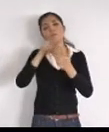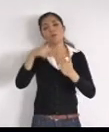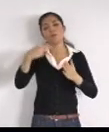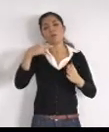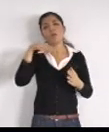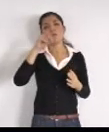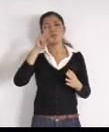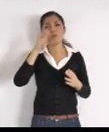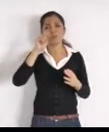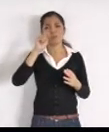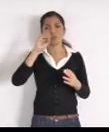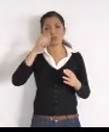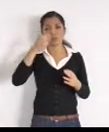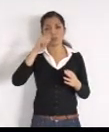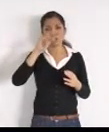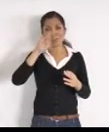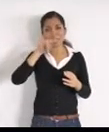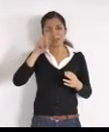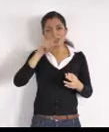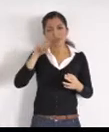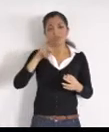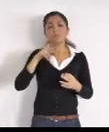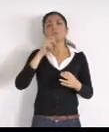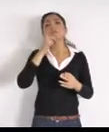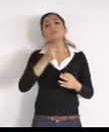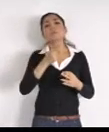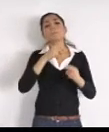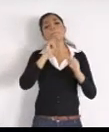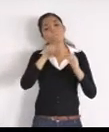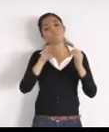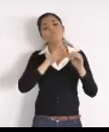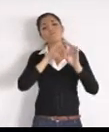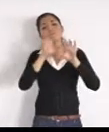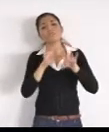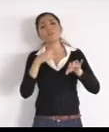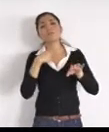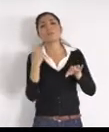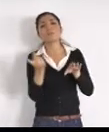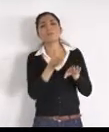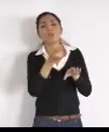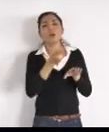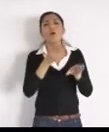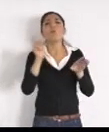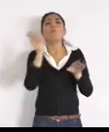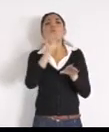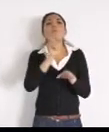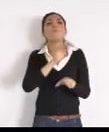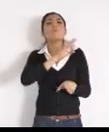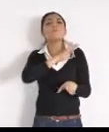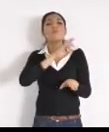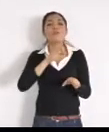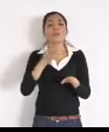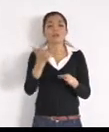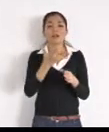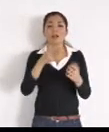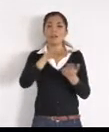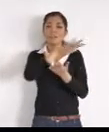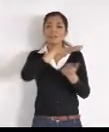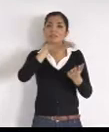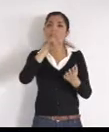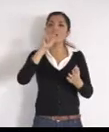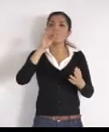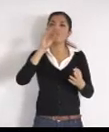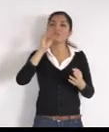este medio, mi pregunta es, cuando podrá tener, la colonia de la fortuna, alumbrado público, y que sus calles, sean dignas, de poseer buena